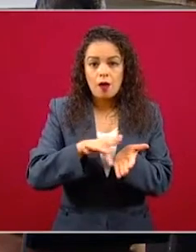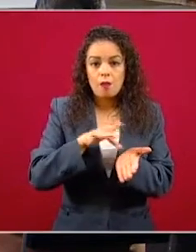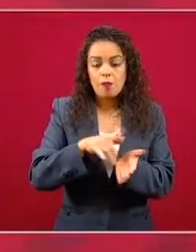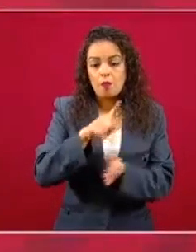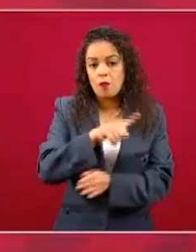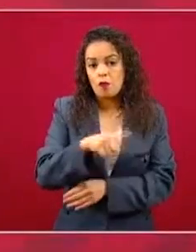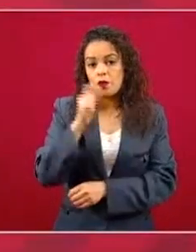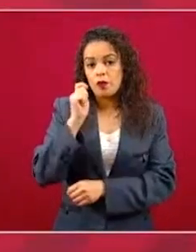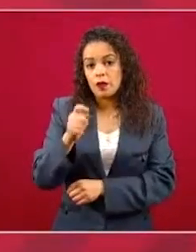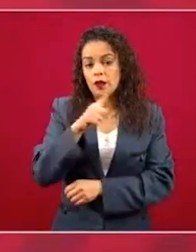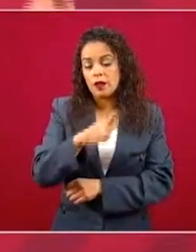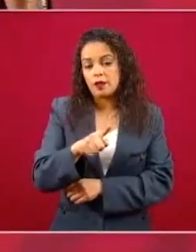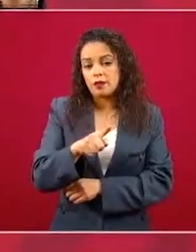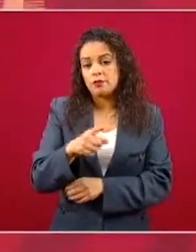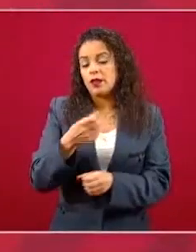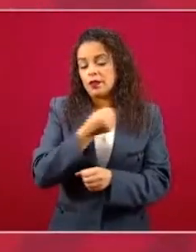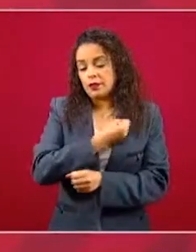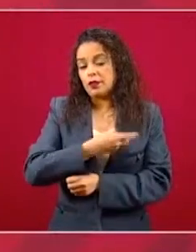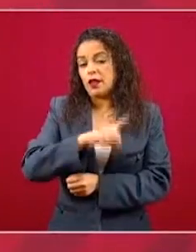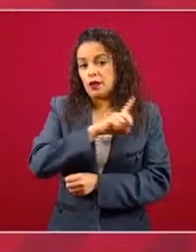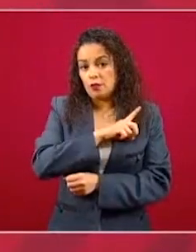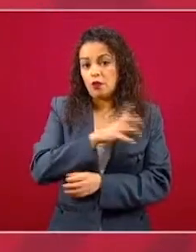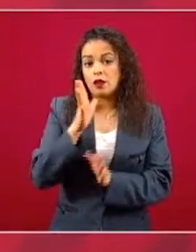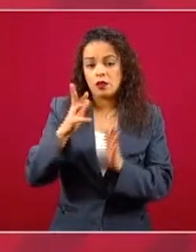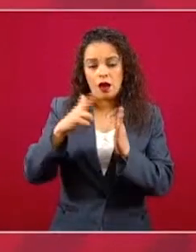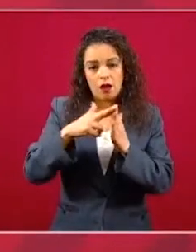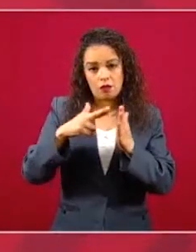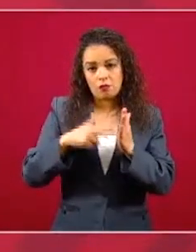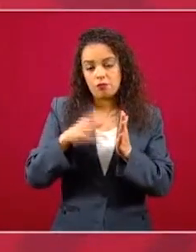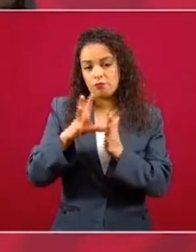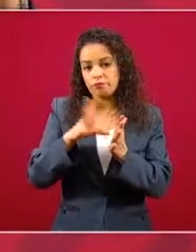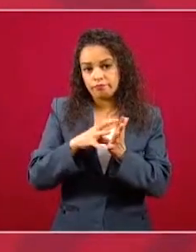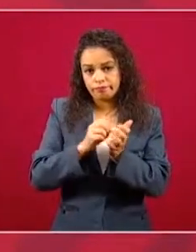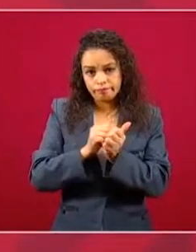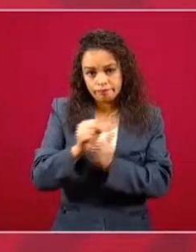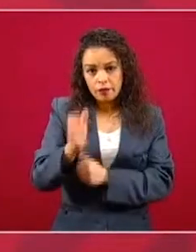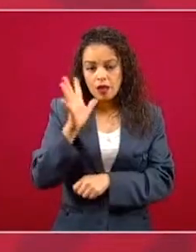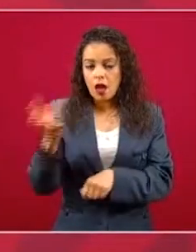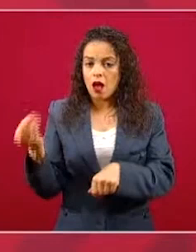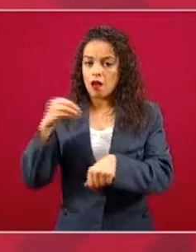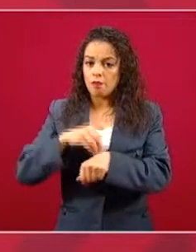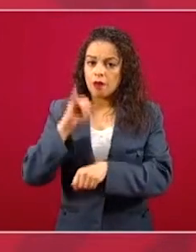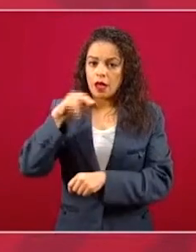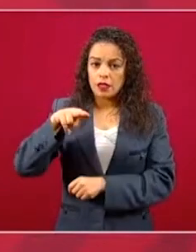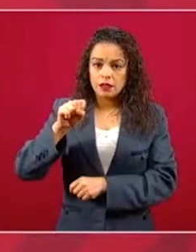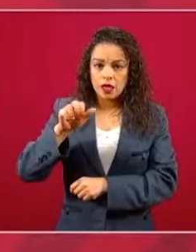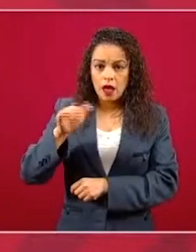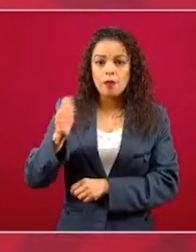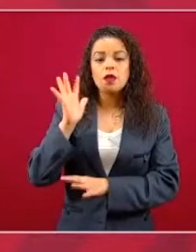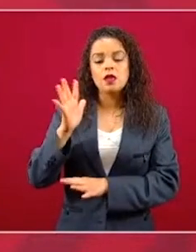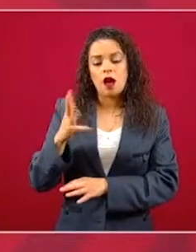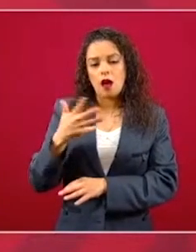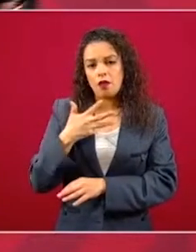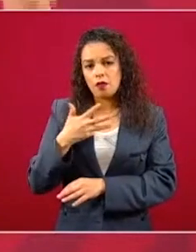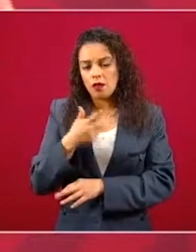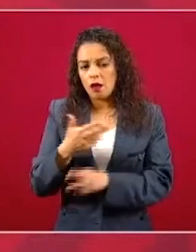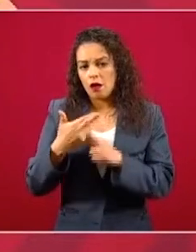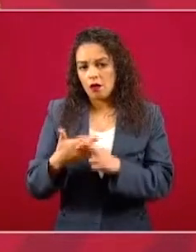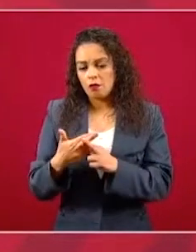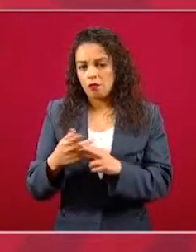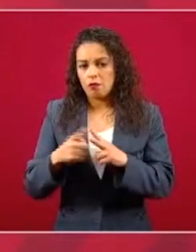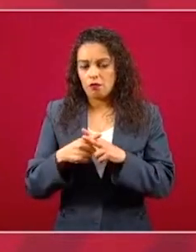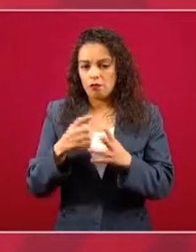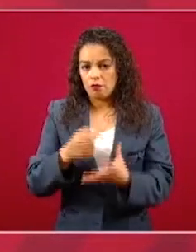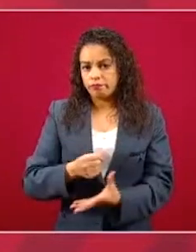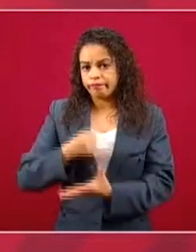Ya estaba la reforma constitucional, ya estaba el Insabi, ya estaba el nuevo presupuesto, ya estaba